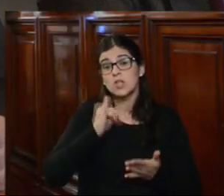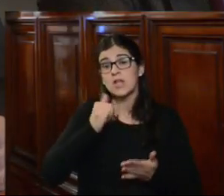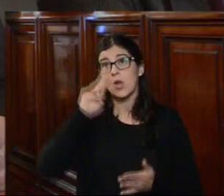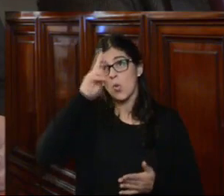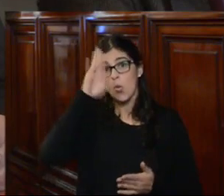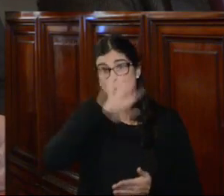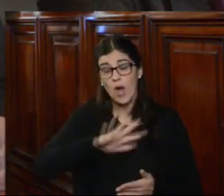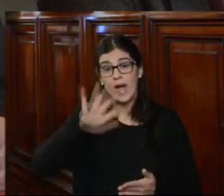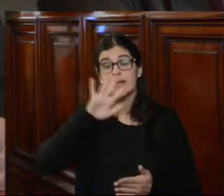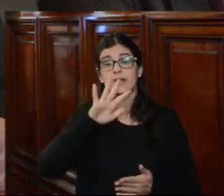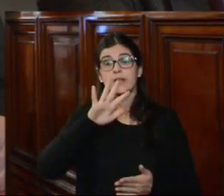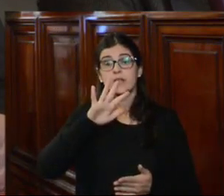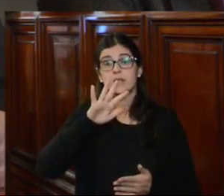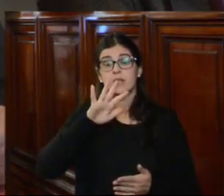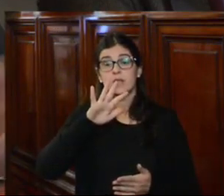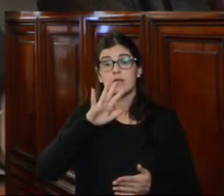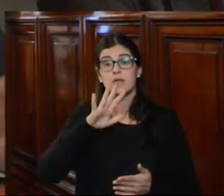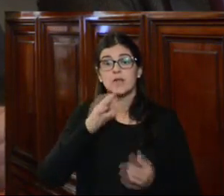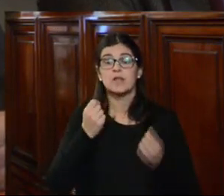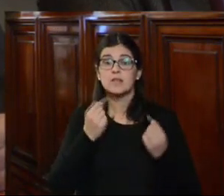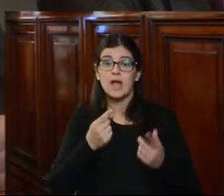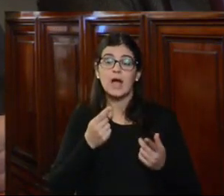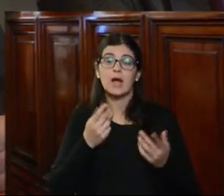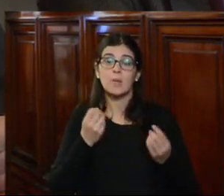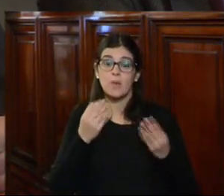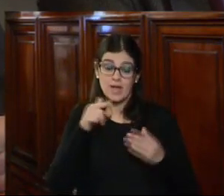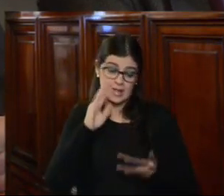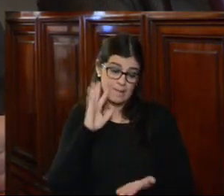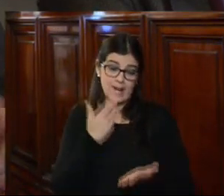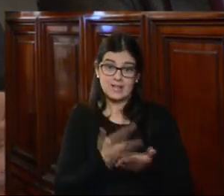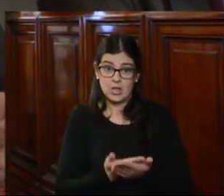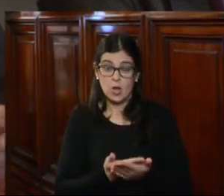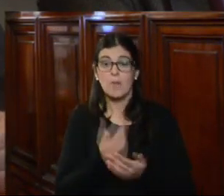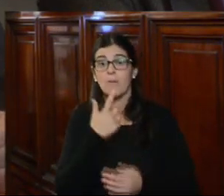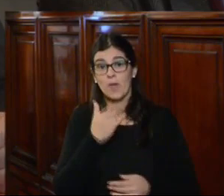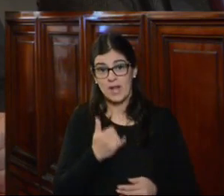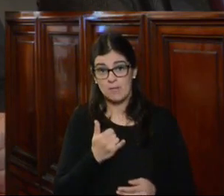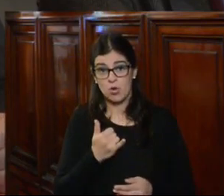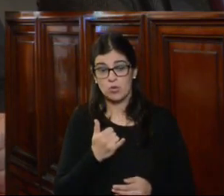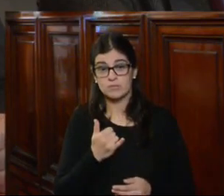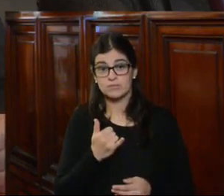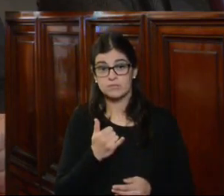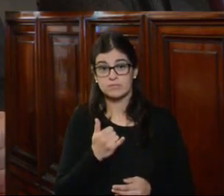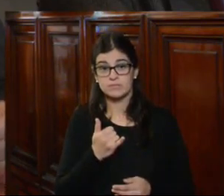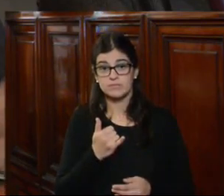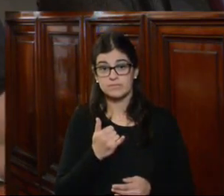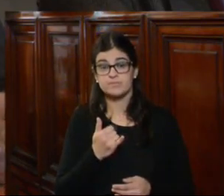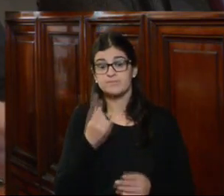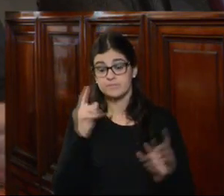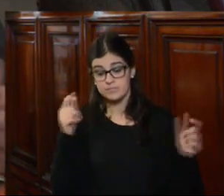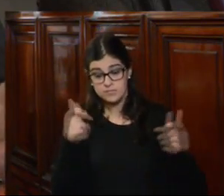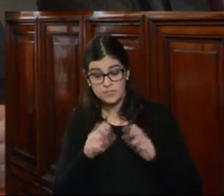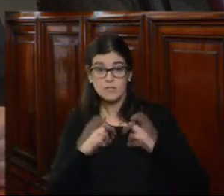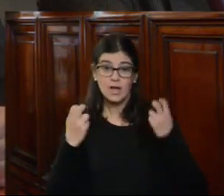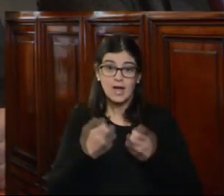Uruguay que da razón a este planteo. Por ejemplo, el Tribunal de